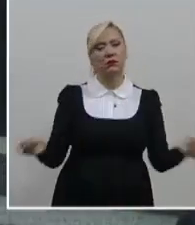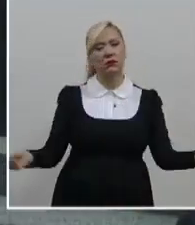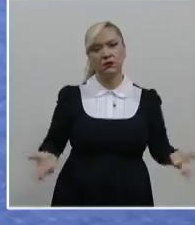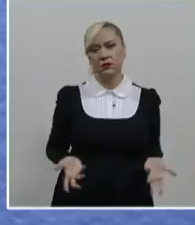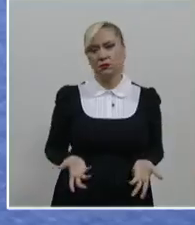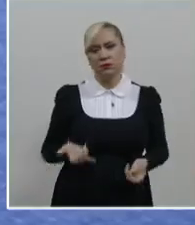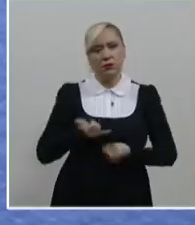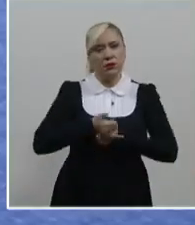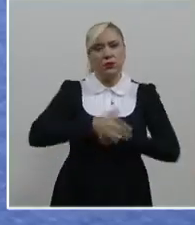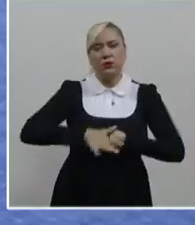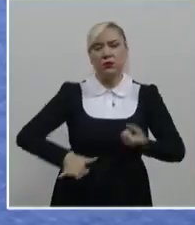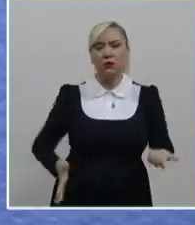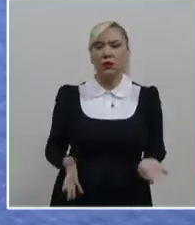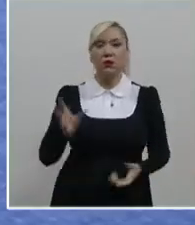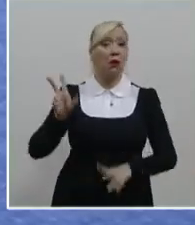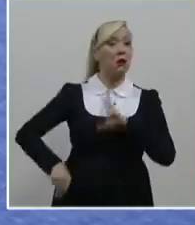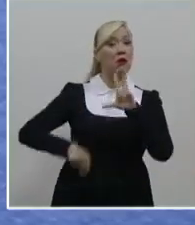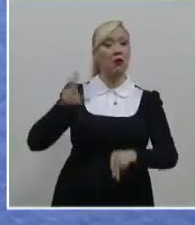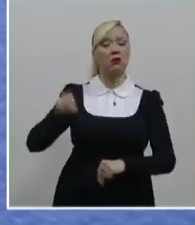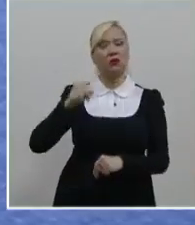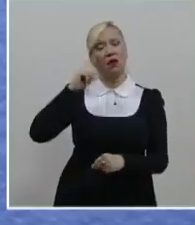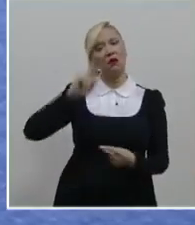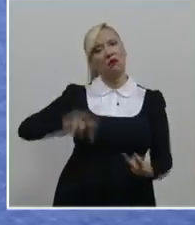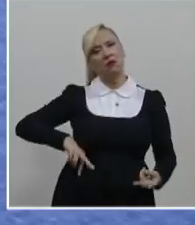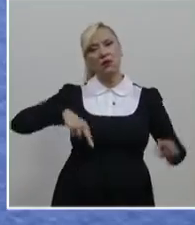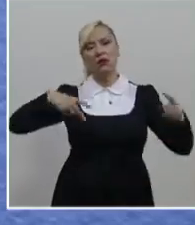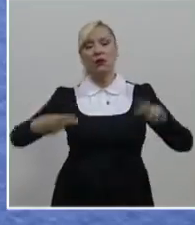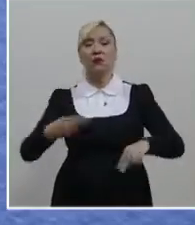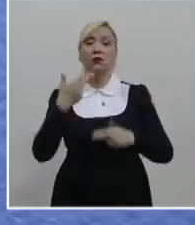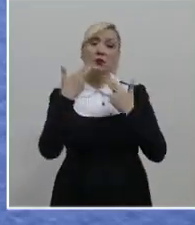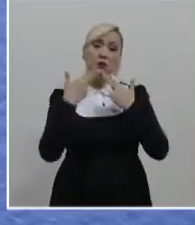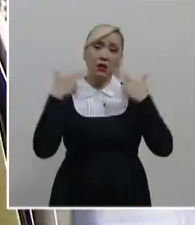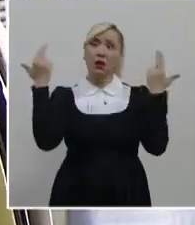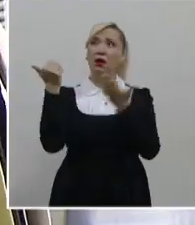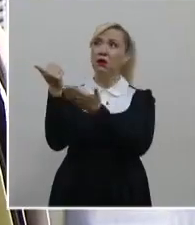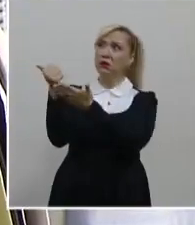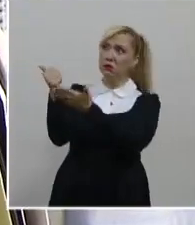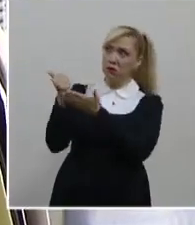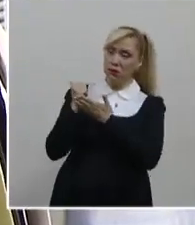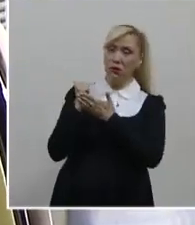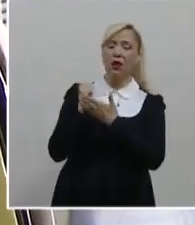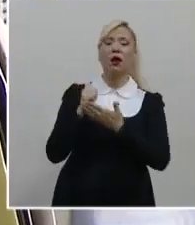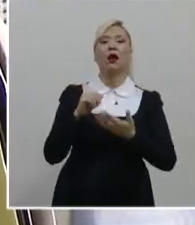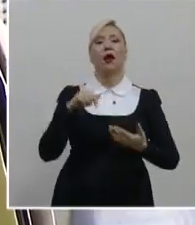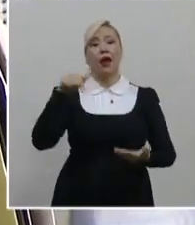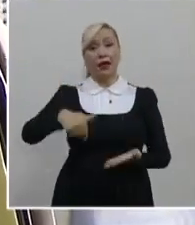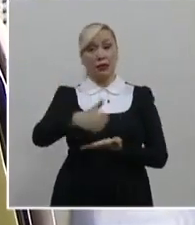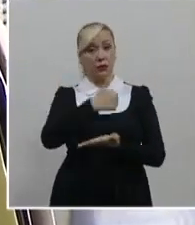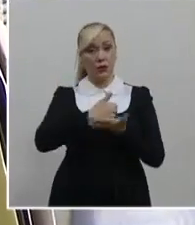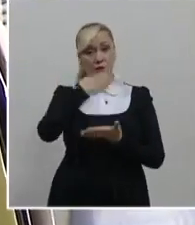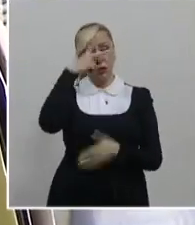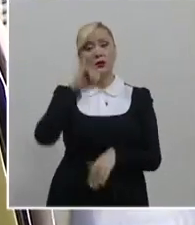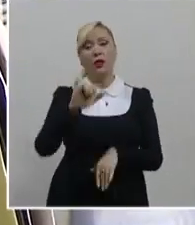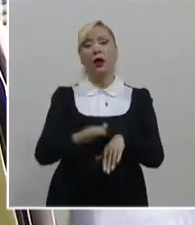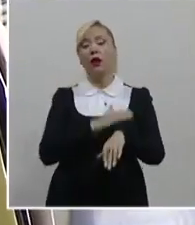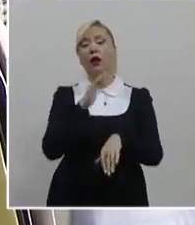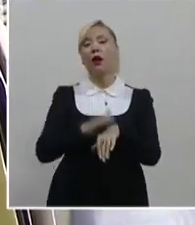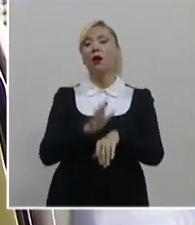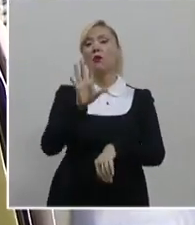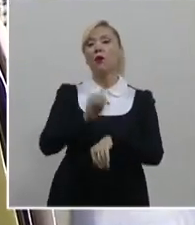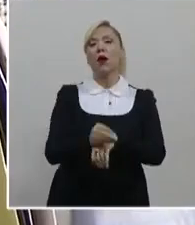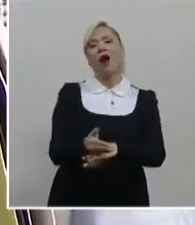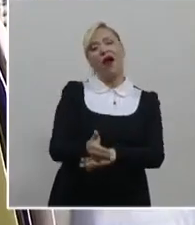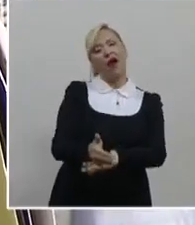rechazo de la eutanasia se han desarrollado otras figuras como el suicidio asistido y en el caso de la capital del país se aprobó la ley de voluntad